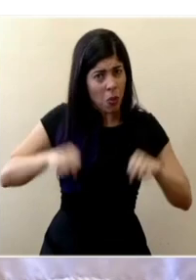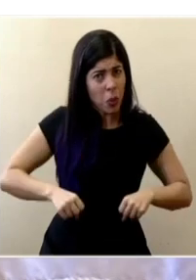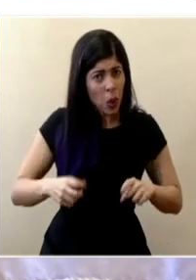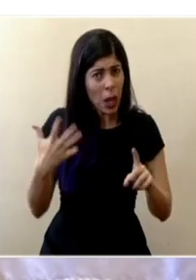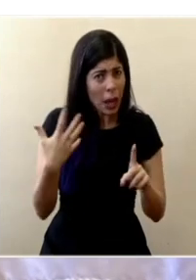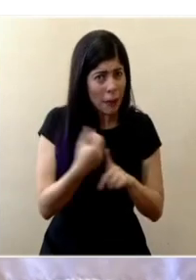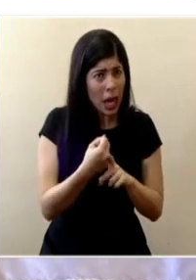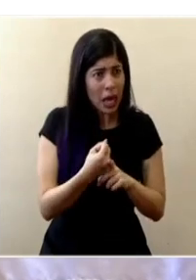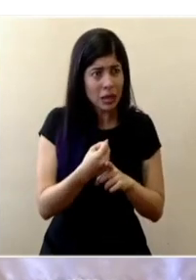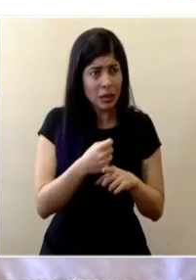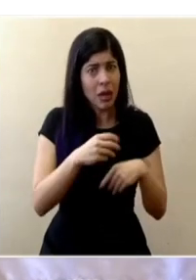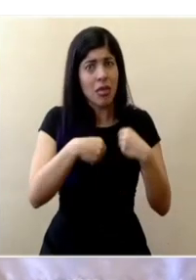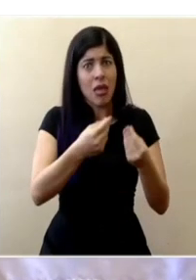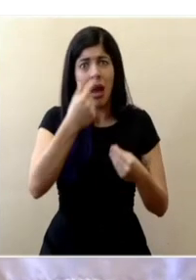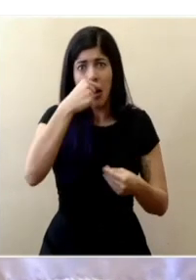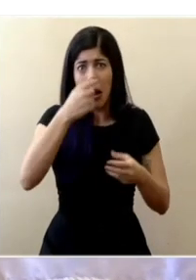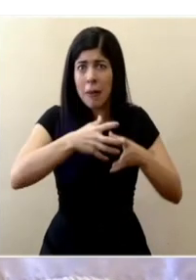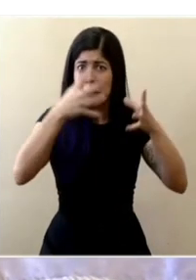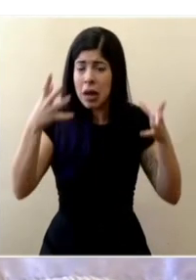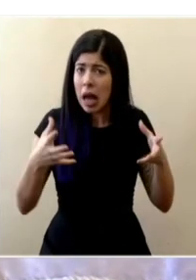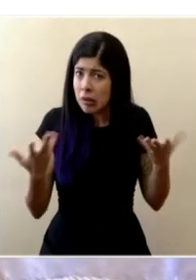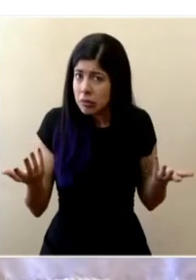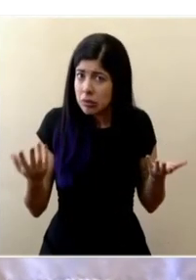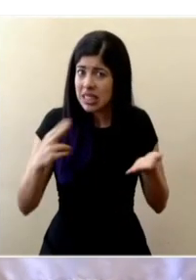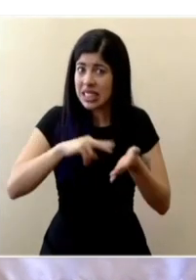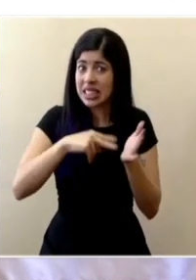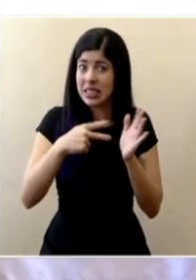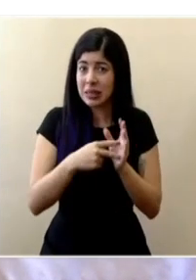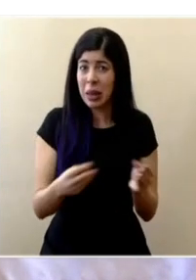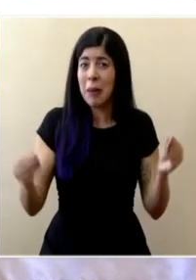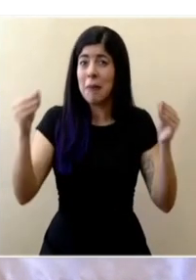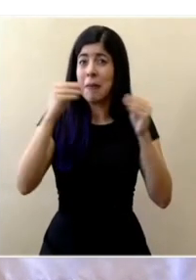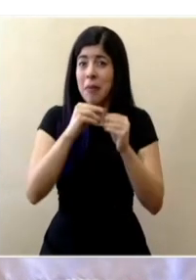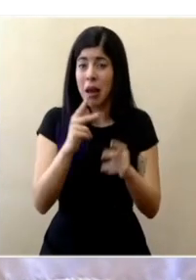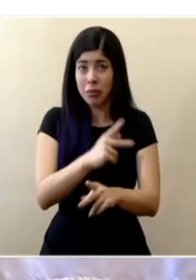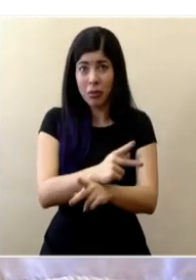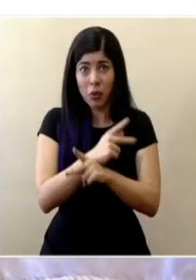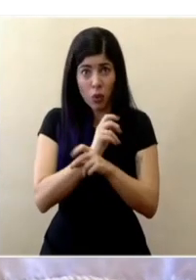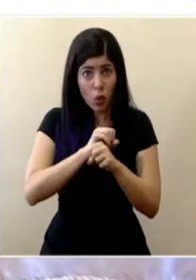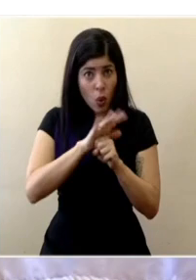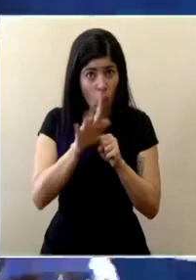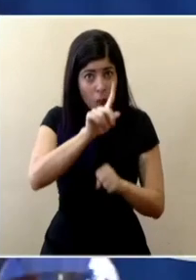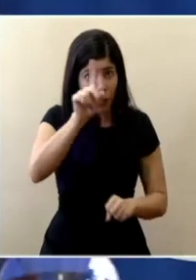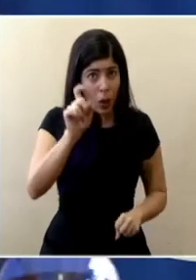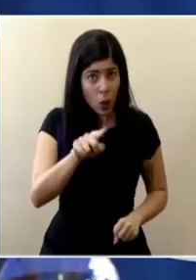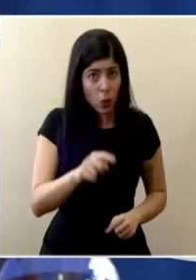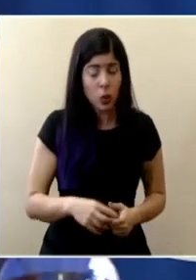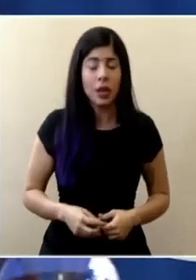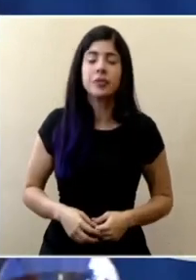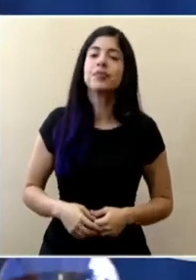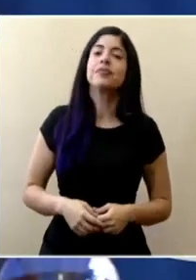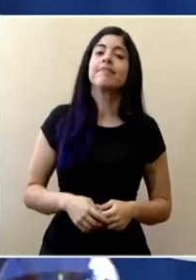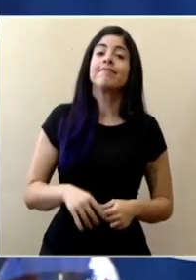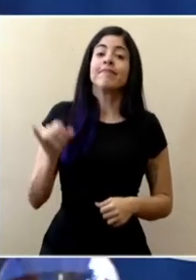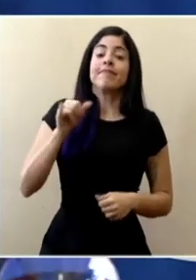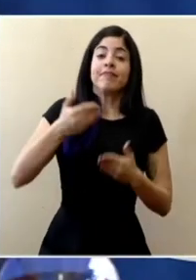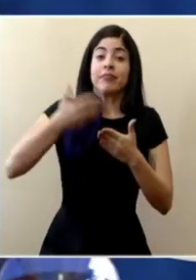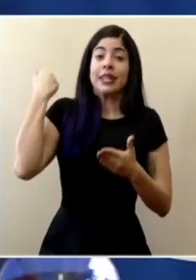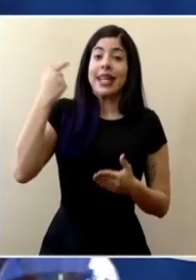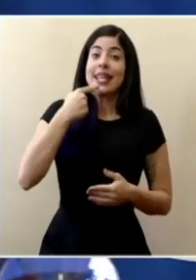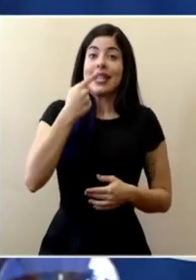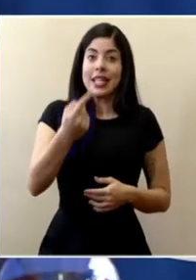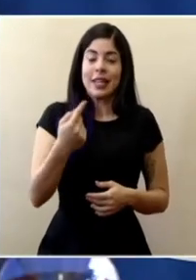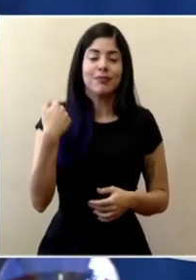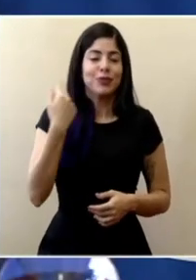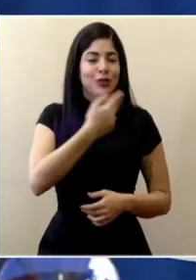el que se generen más cuadros de resfríos? ¿implicaría esto establecer más medidas de protección contra el COVID? eso como indicaba anteriormente